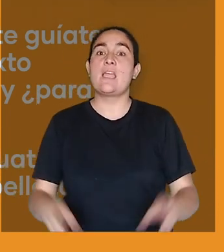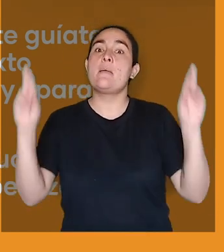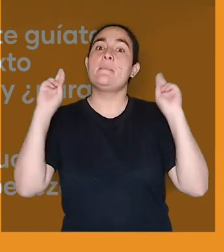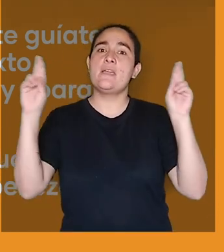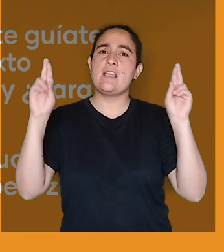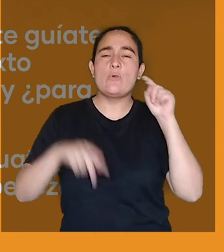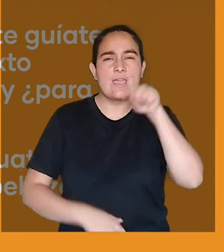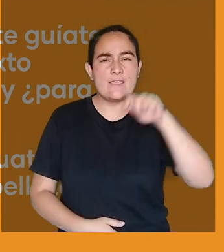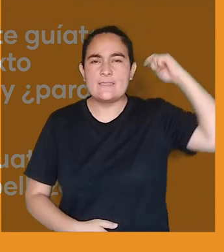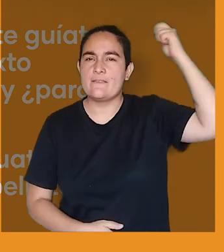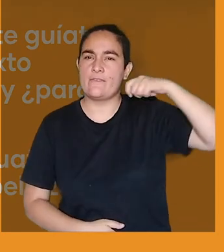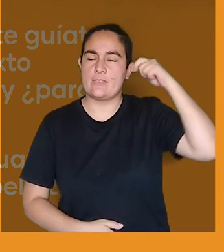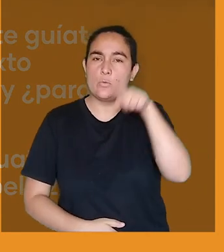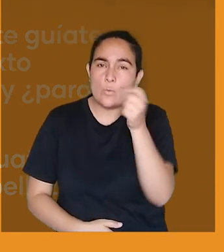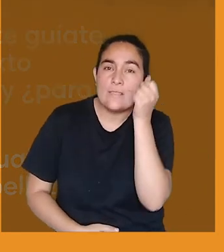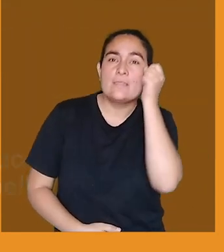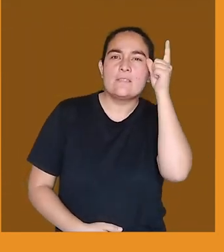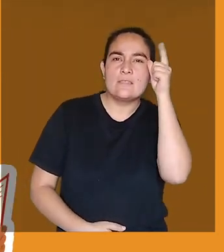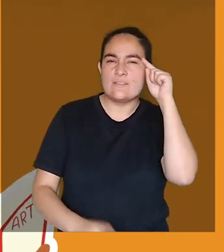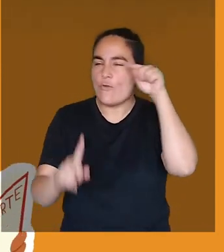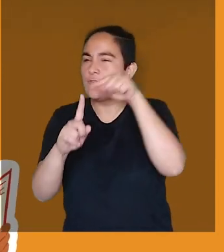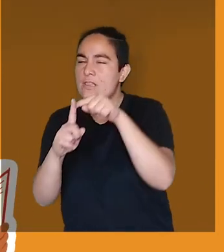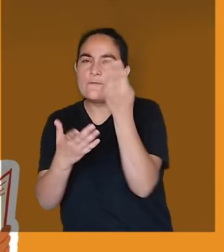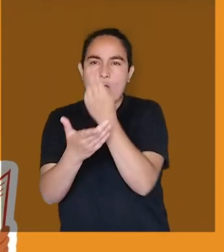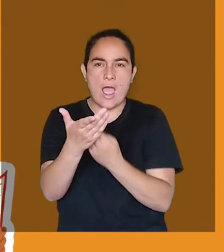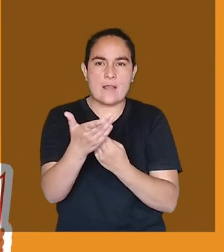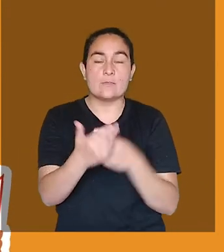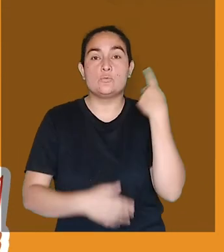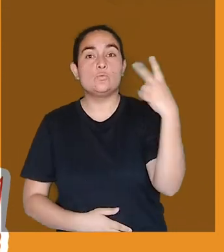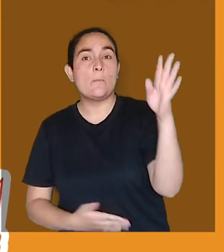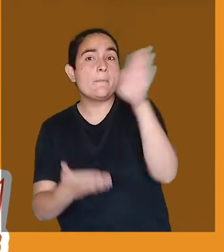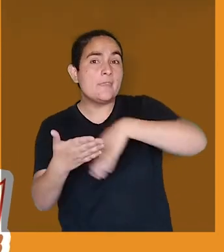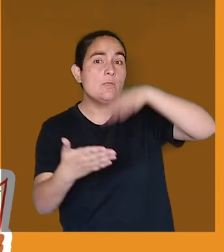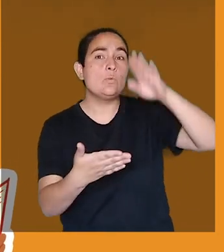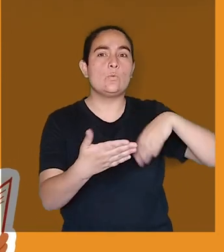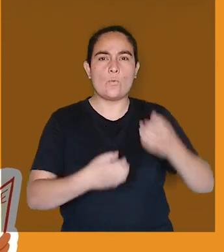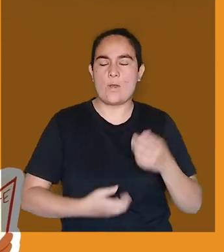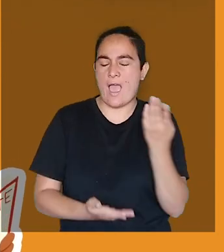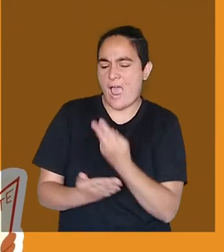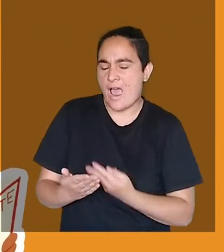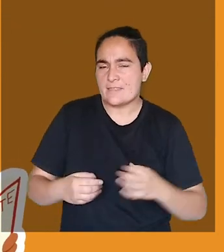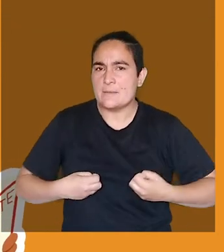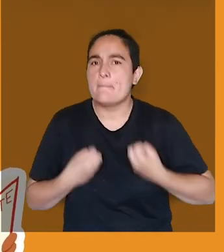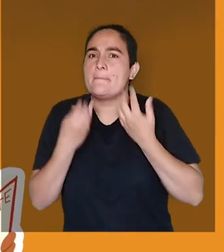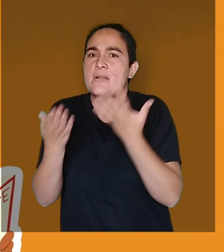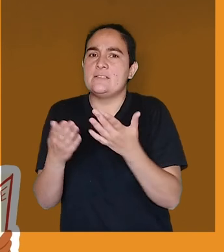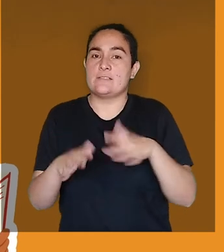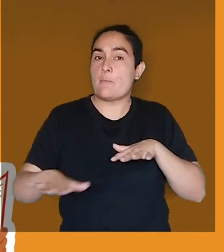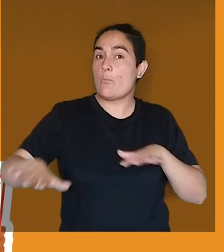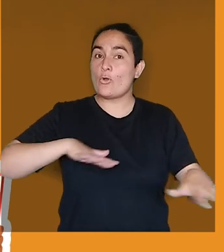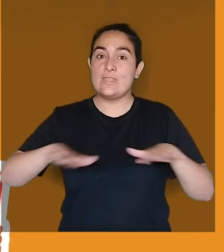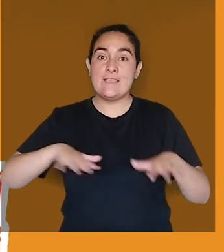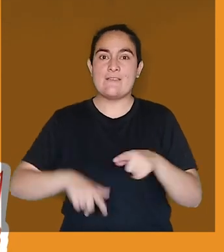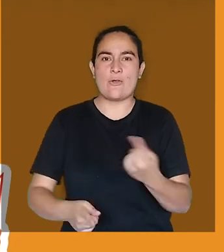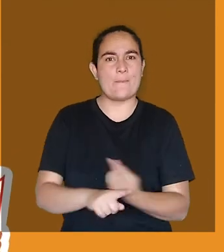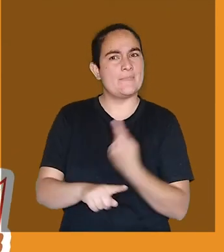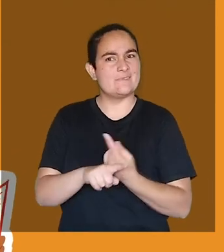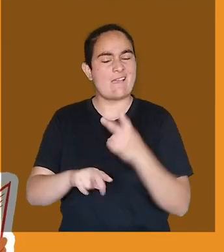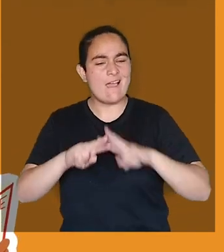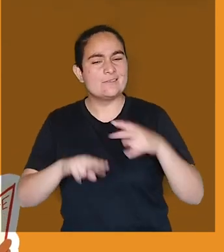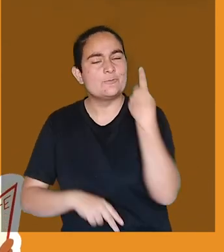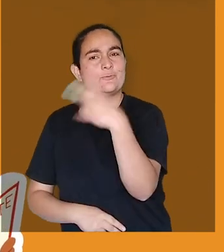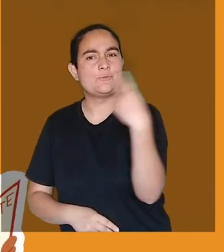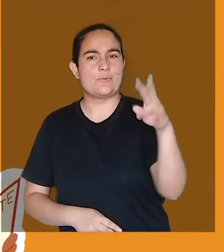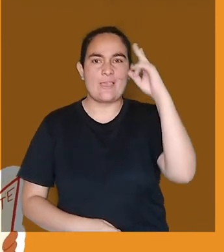espiritualidad. Esperamos que con este video hayas podido entender mejor la finalidad de una obra artística y te motives a